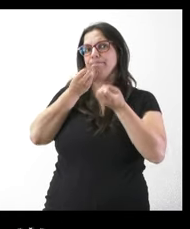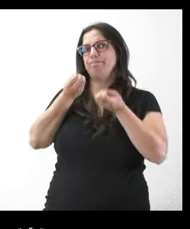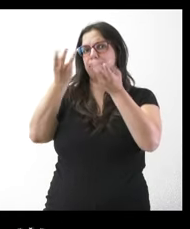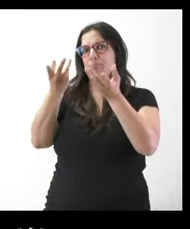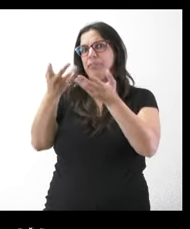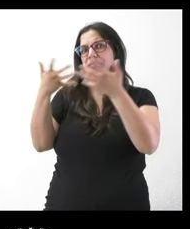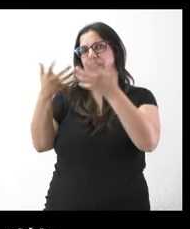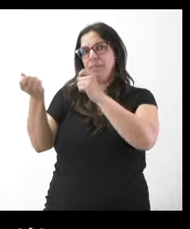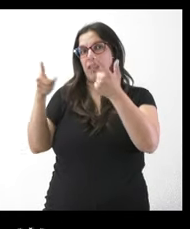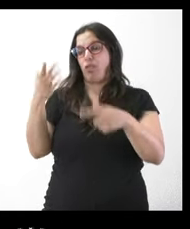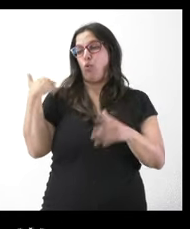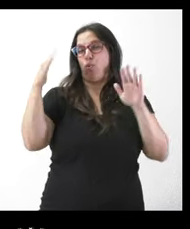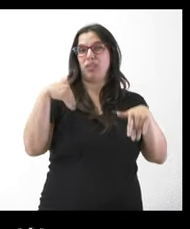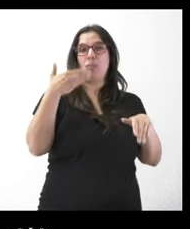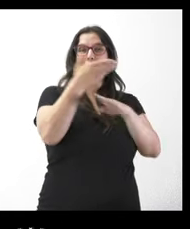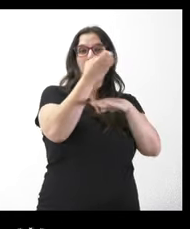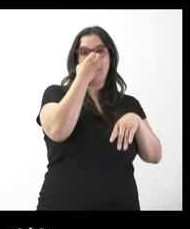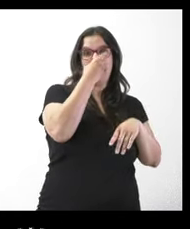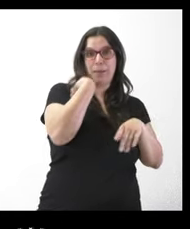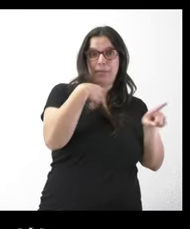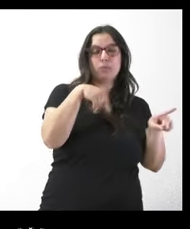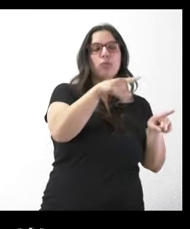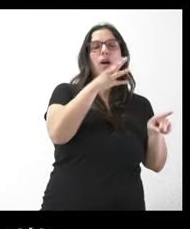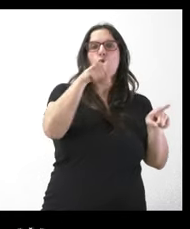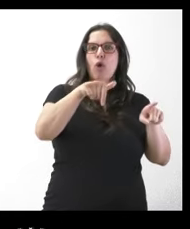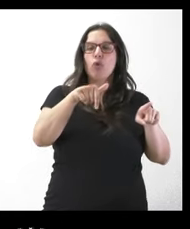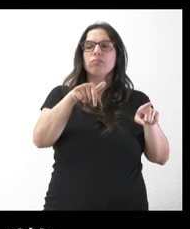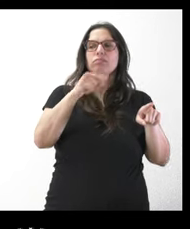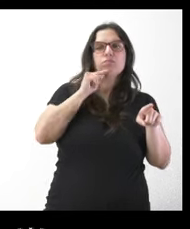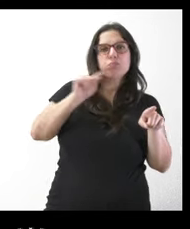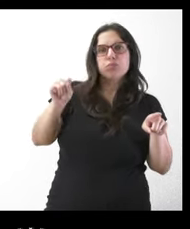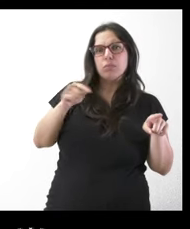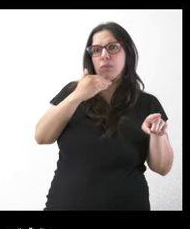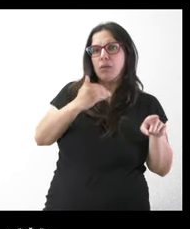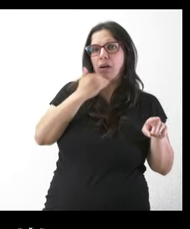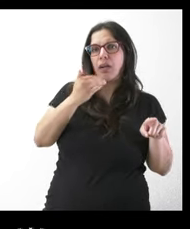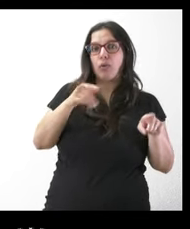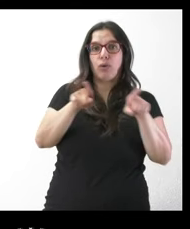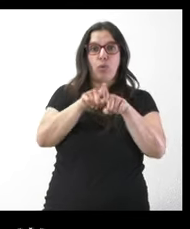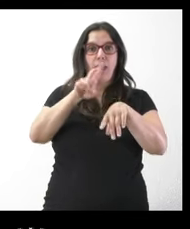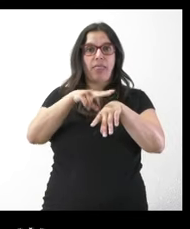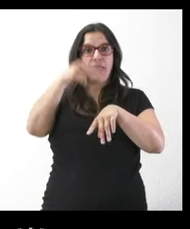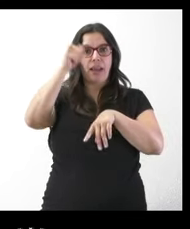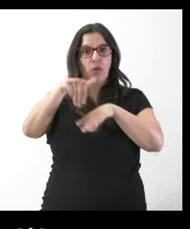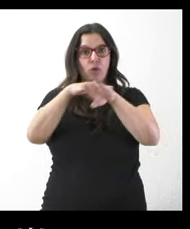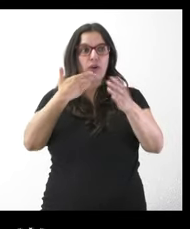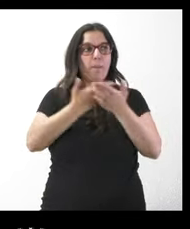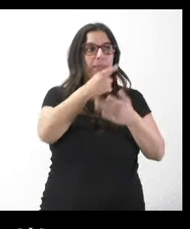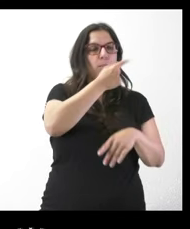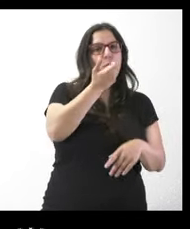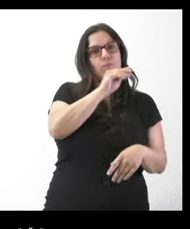en medir al campo ¿se le ha dicho algo como ha apelado el delegado del gobierno o bueno